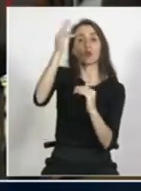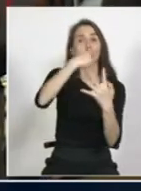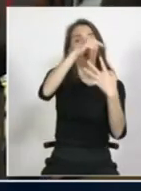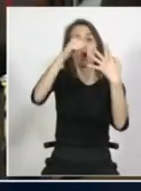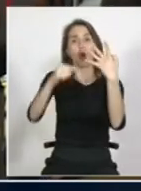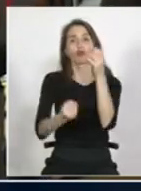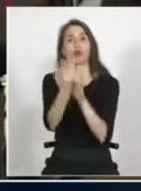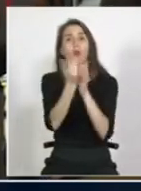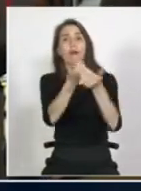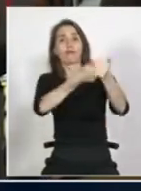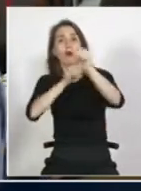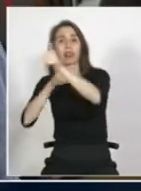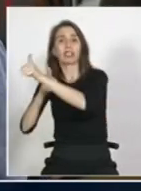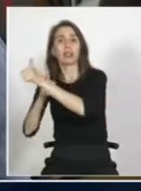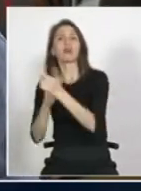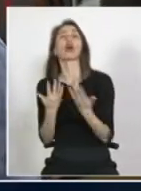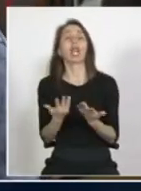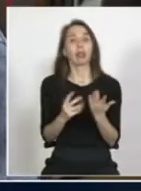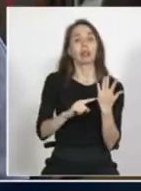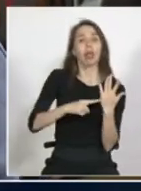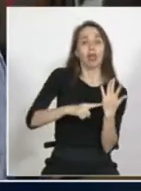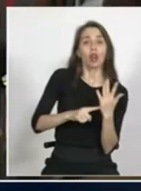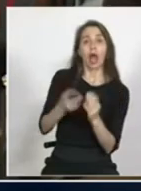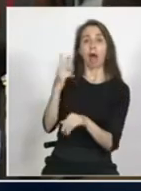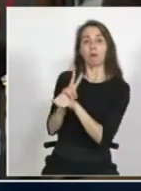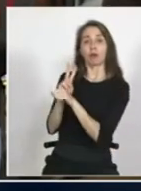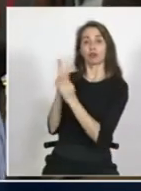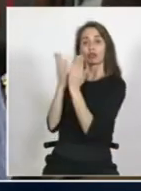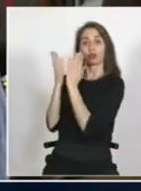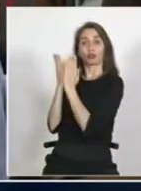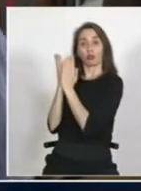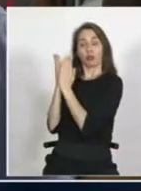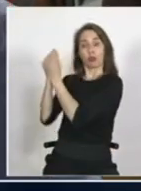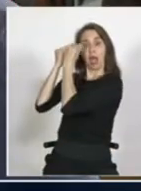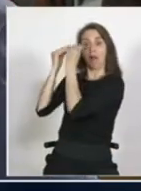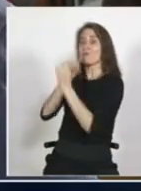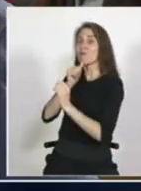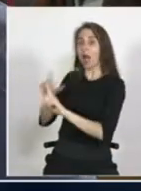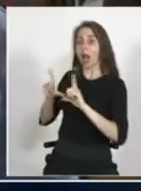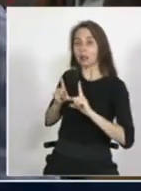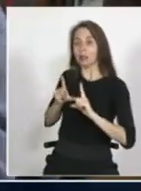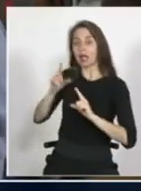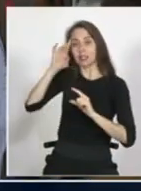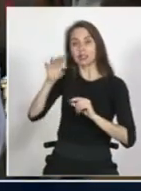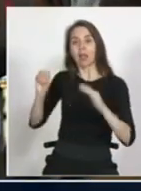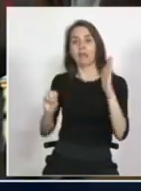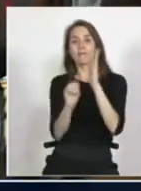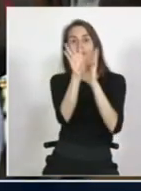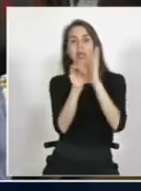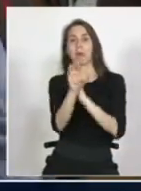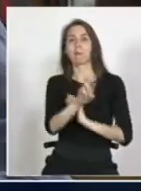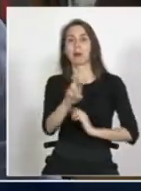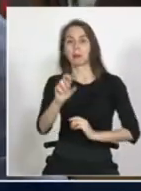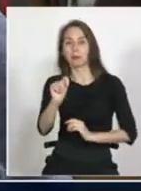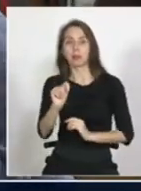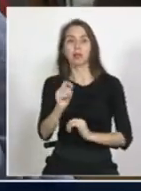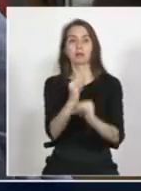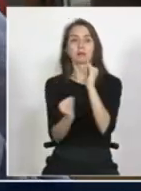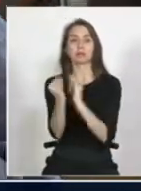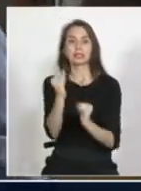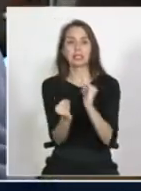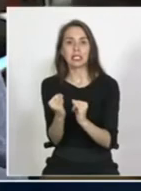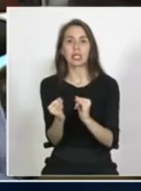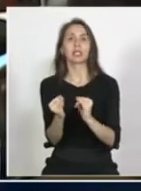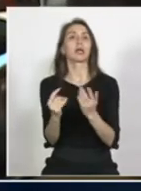las tecnologías por un lado como formamos a los docentes para que sepan manejar las tecnologías y no digo un powerpoint no digo que sepan manejar en internet digo que